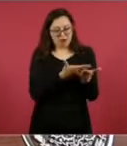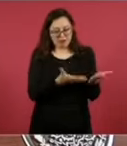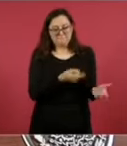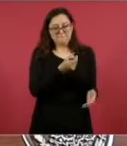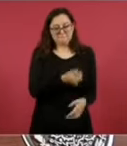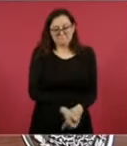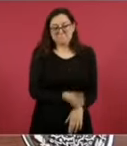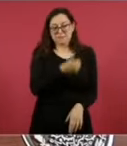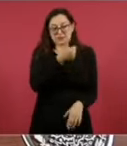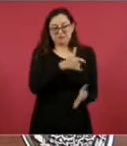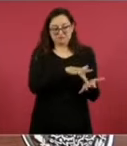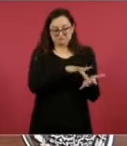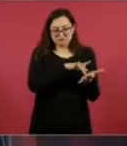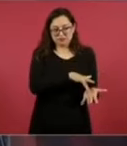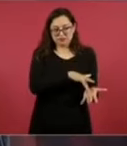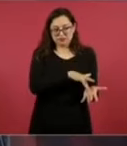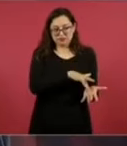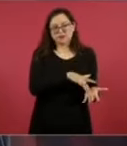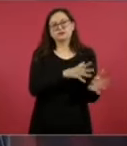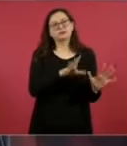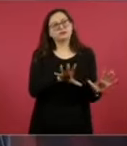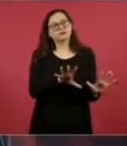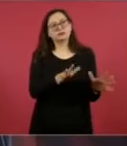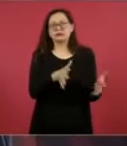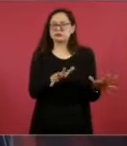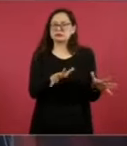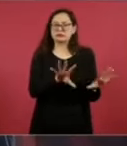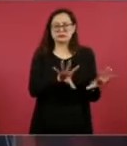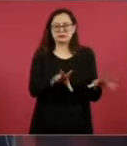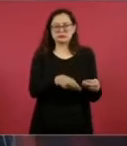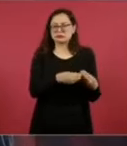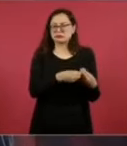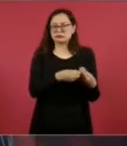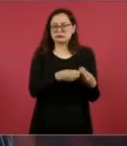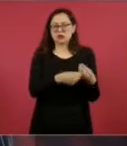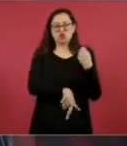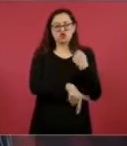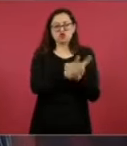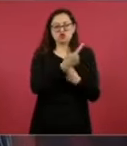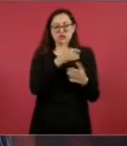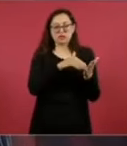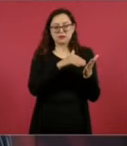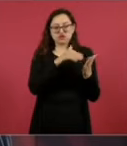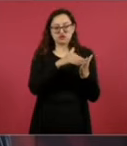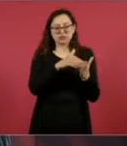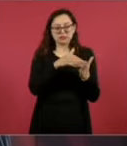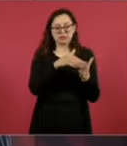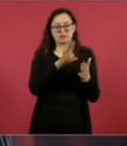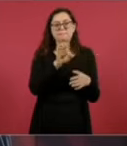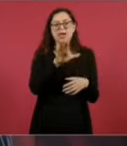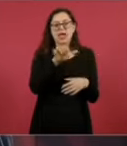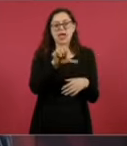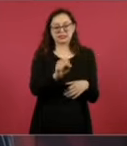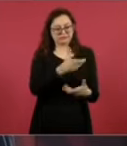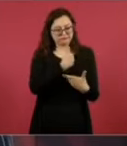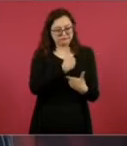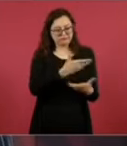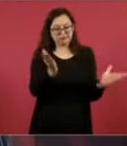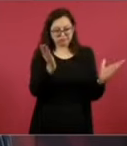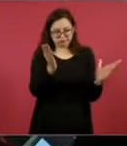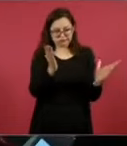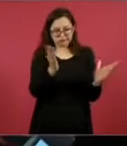Estamos en total entregando como 12 millones de becas a estudiantes, nunca